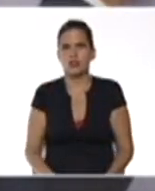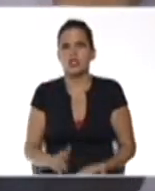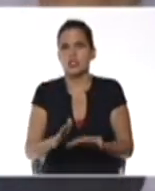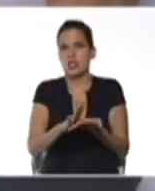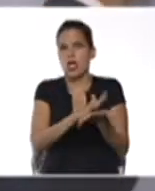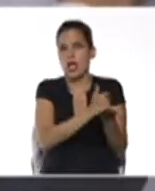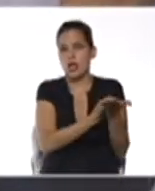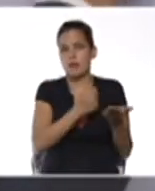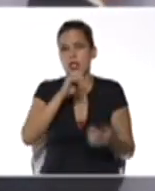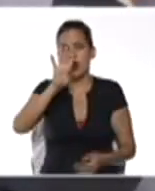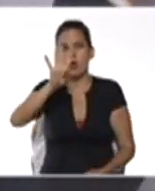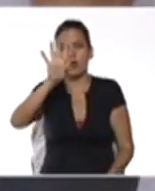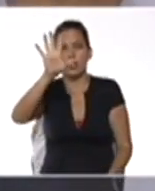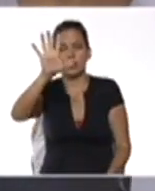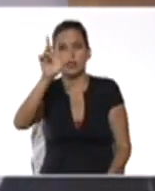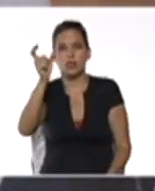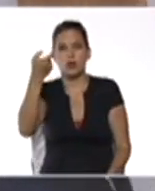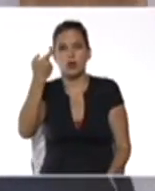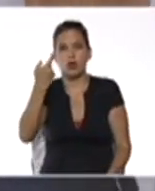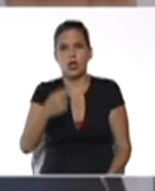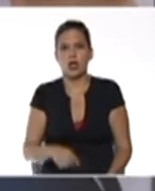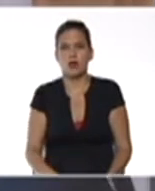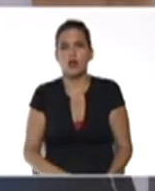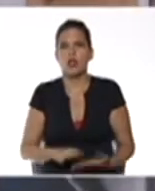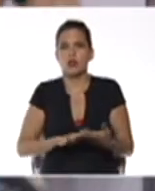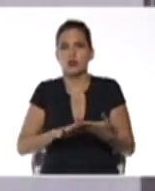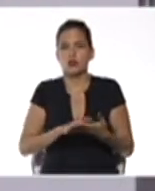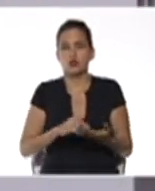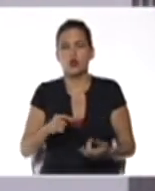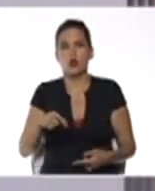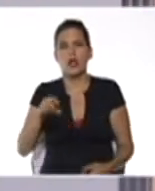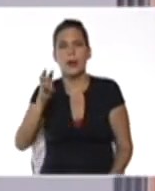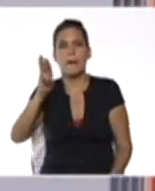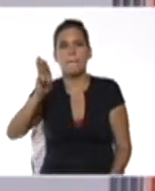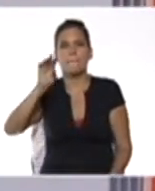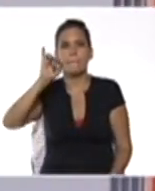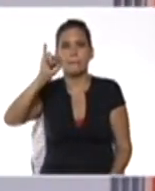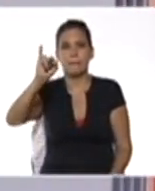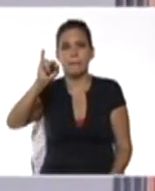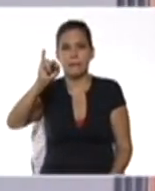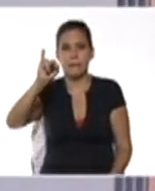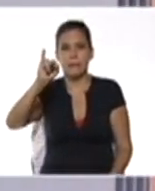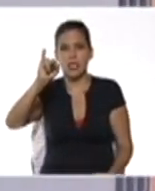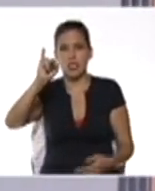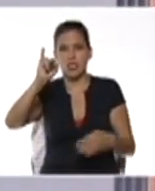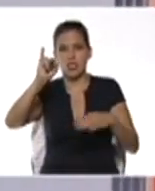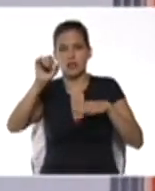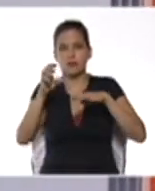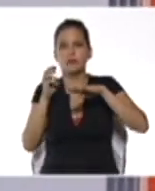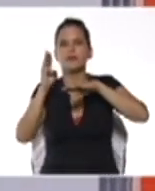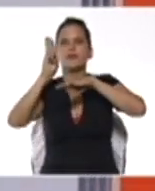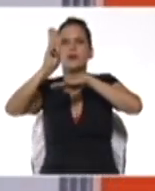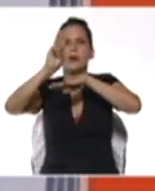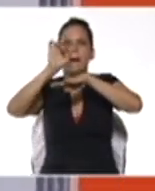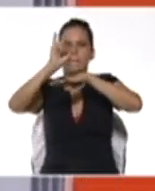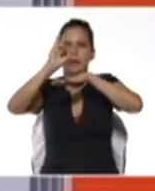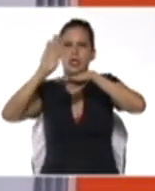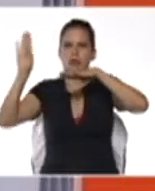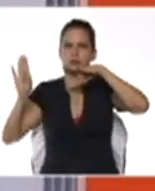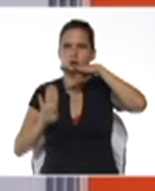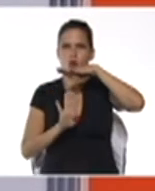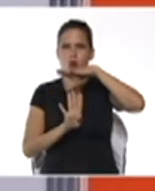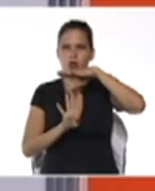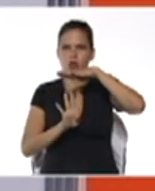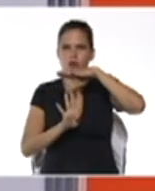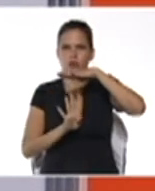respuesta definitiva pi pi es decir el ángulo de elevación del osito que